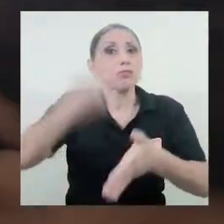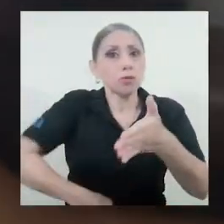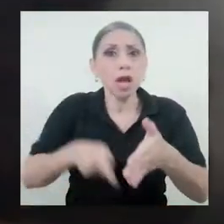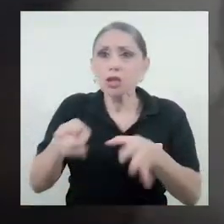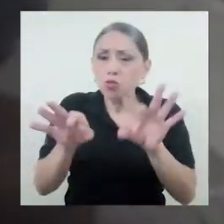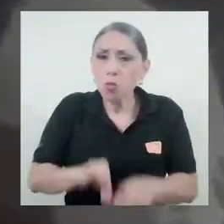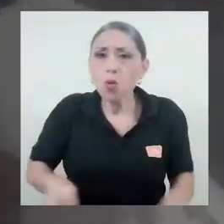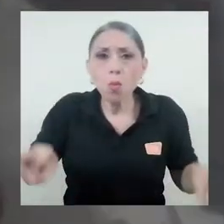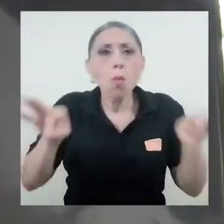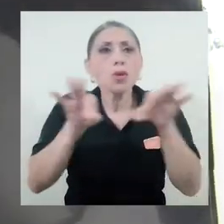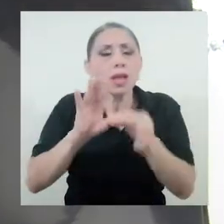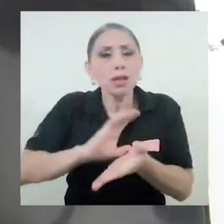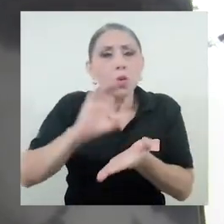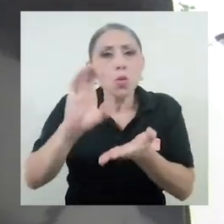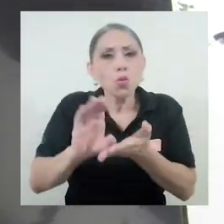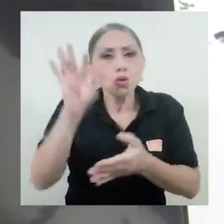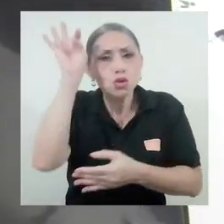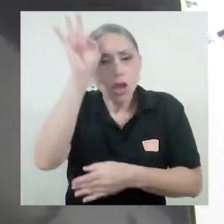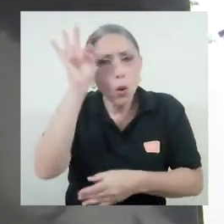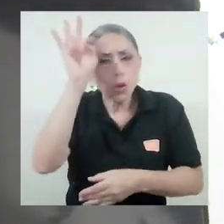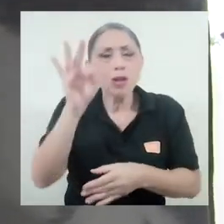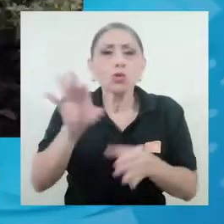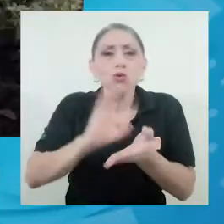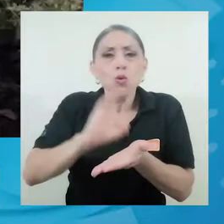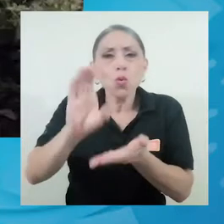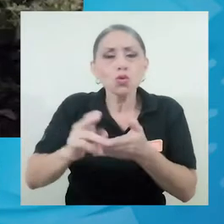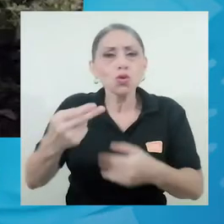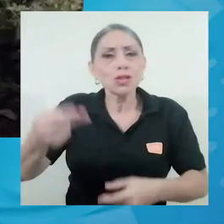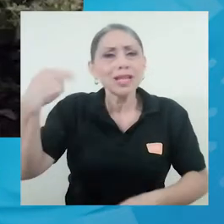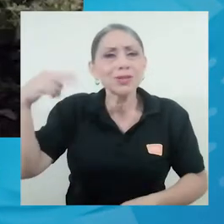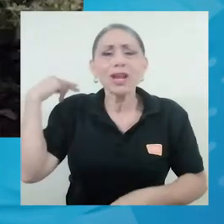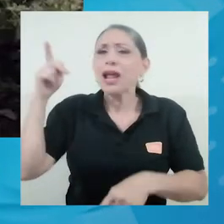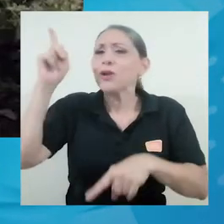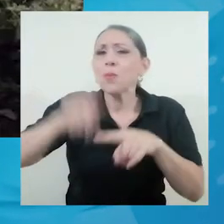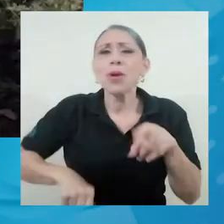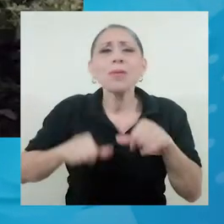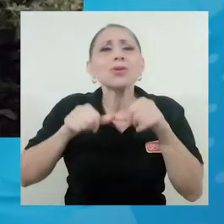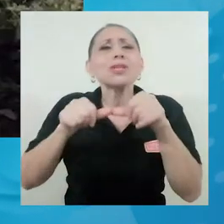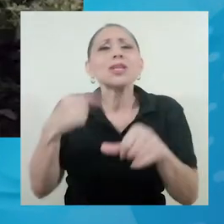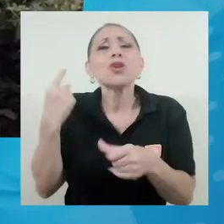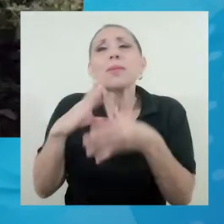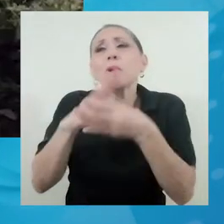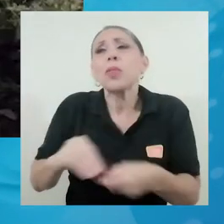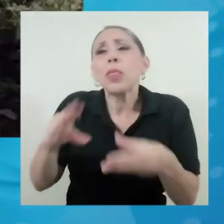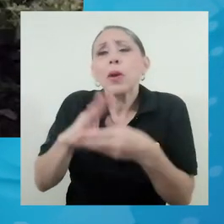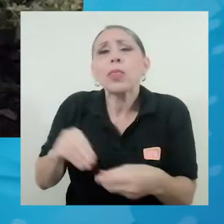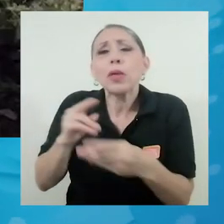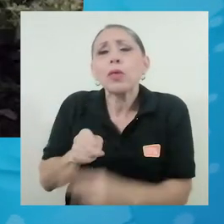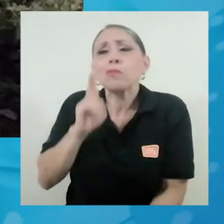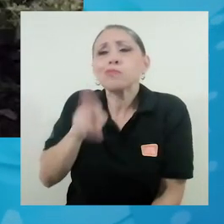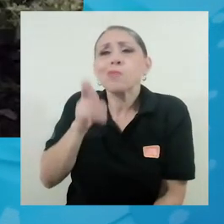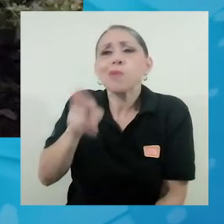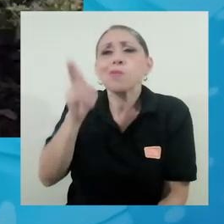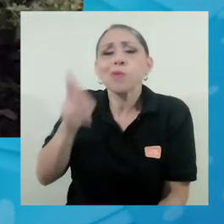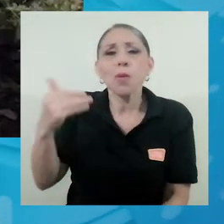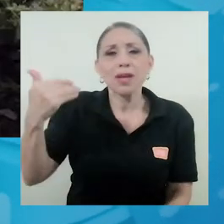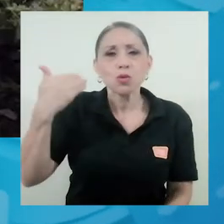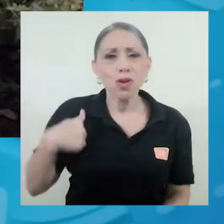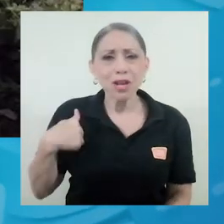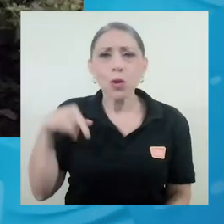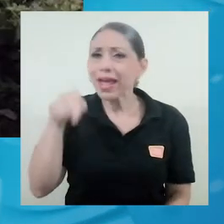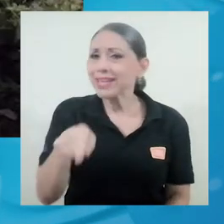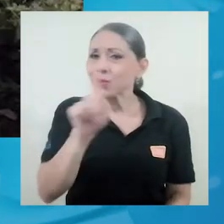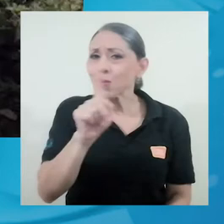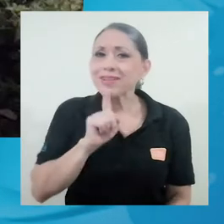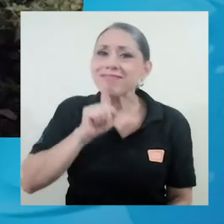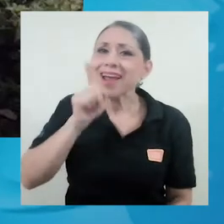los cursos teóricos, en los cursos de historia. No podemos seguir contando una historia en masculino, eso no es real